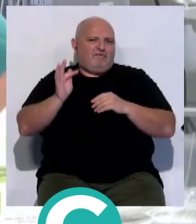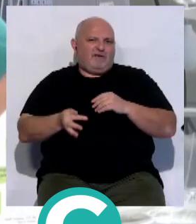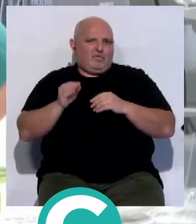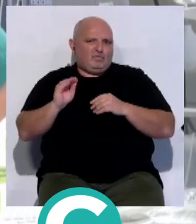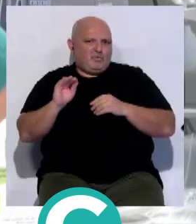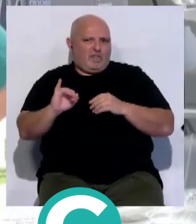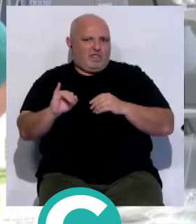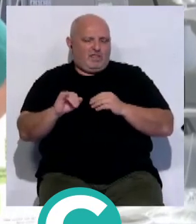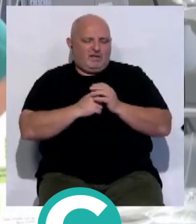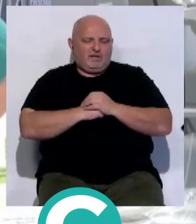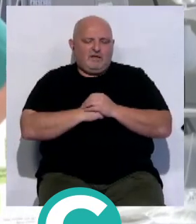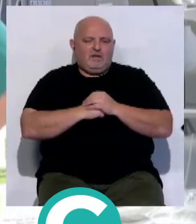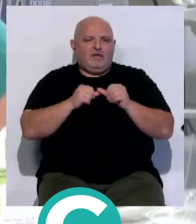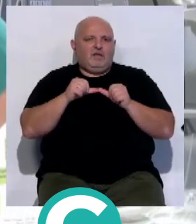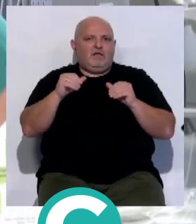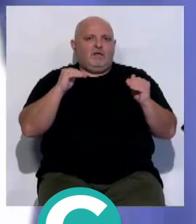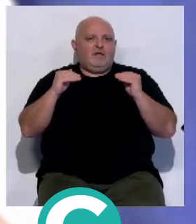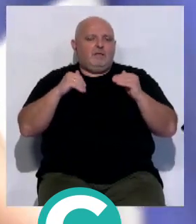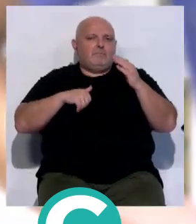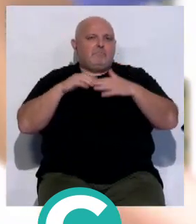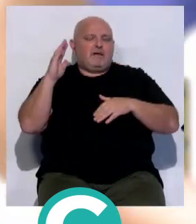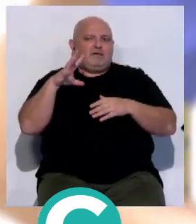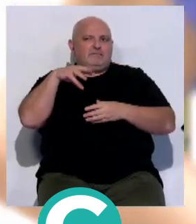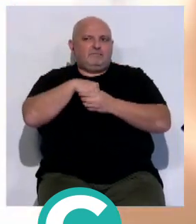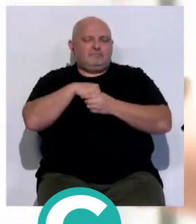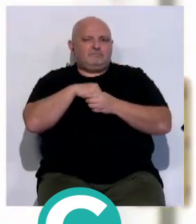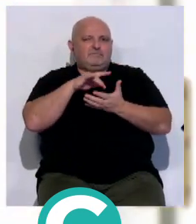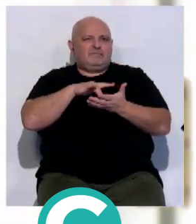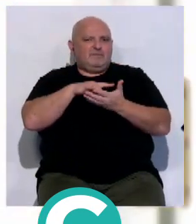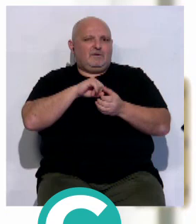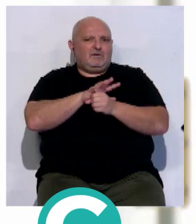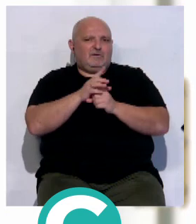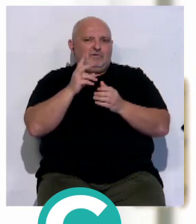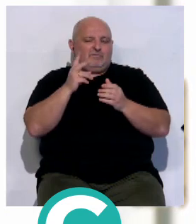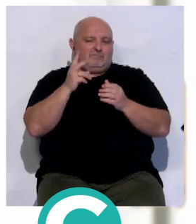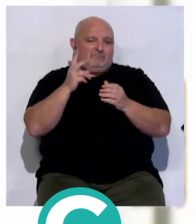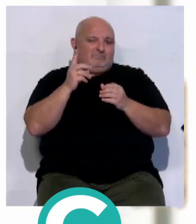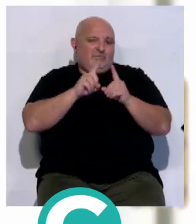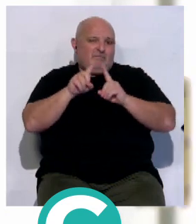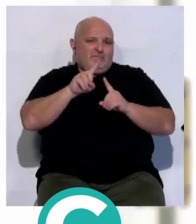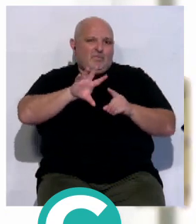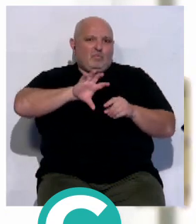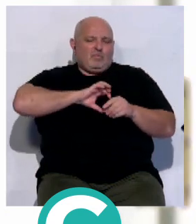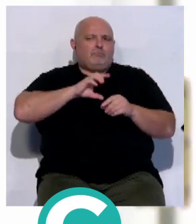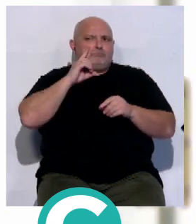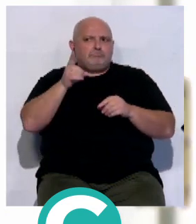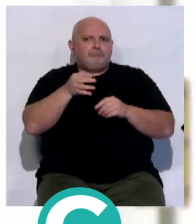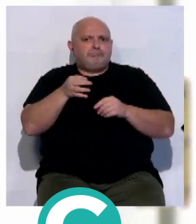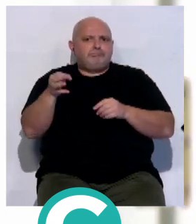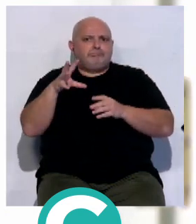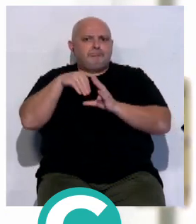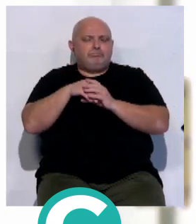equipo de profesionales. Durante la época de mayor incidencia de la pandemia por la COVID-19, se comprobó la eficacia de esta